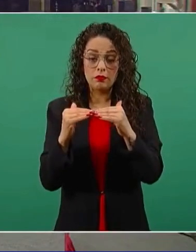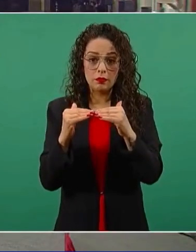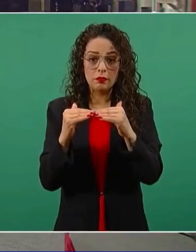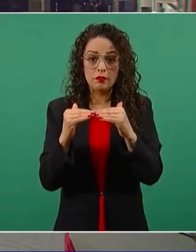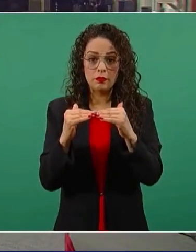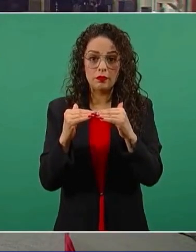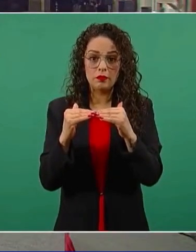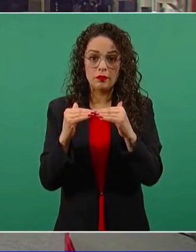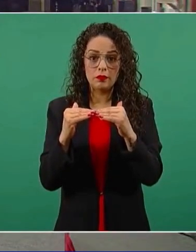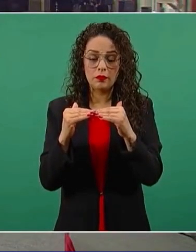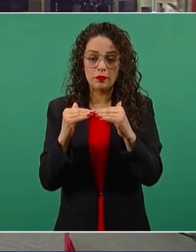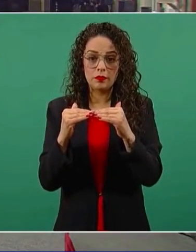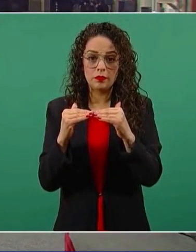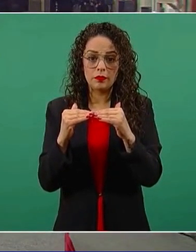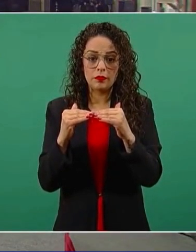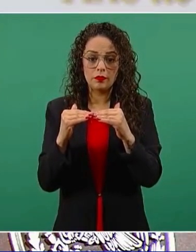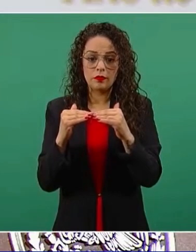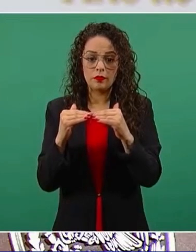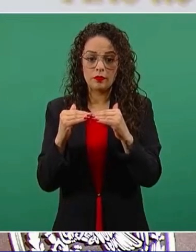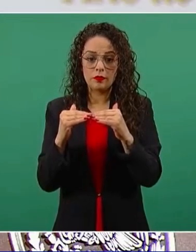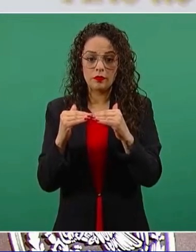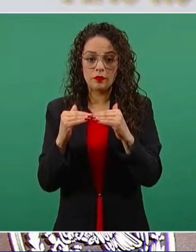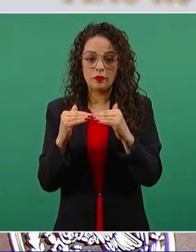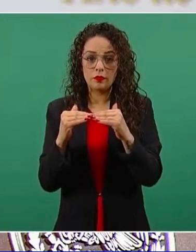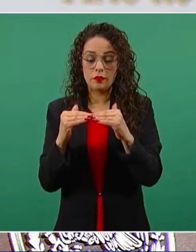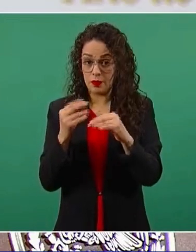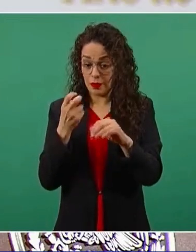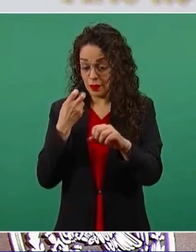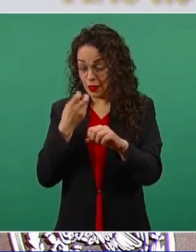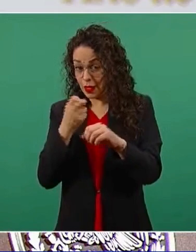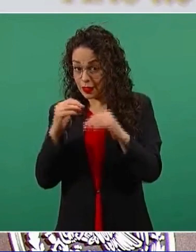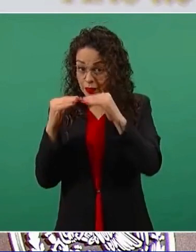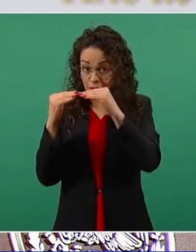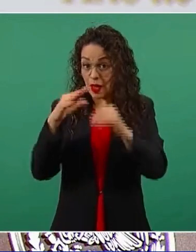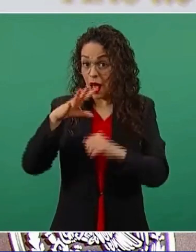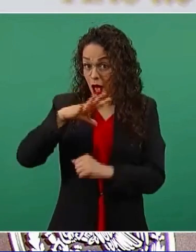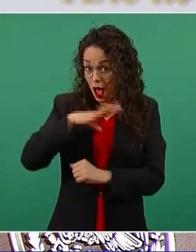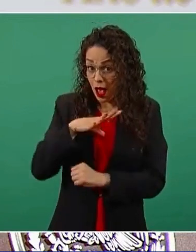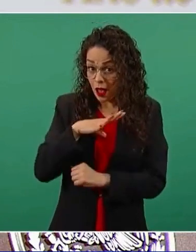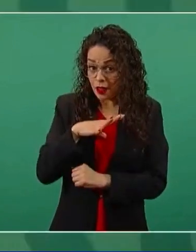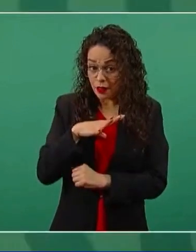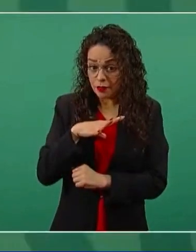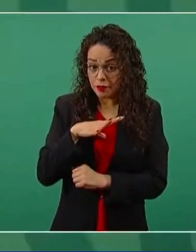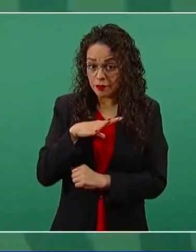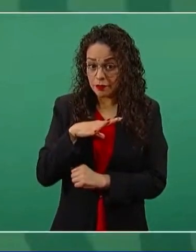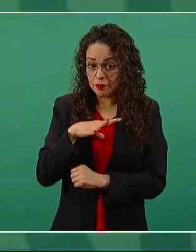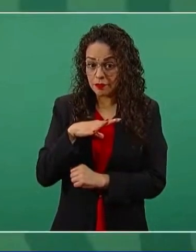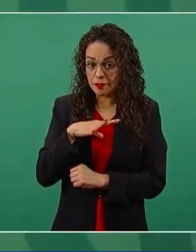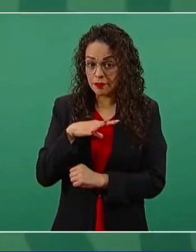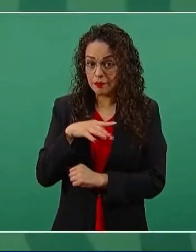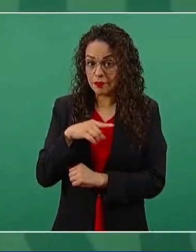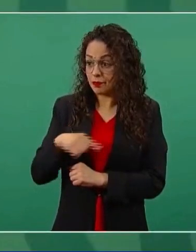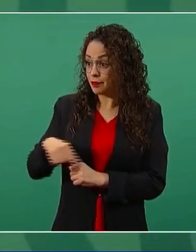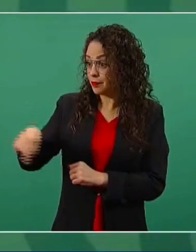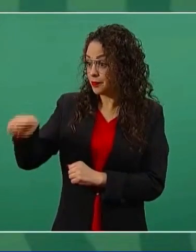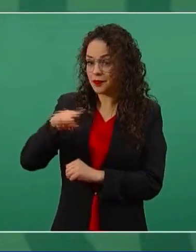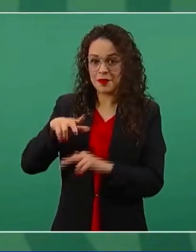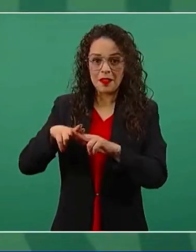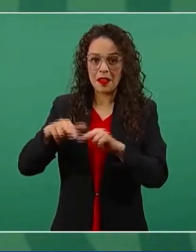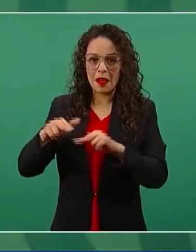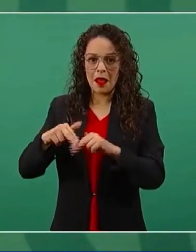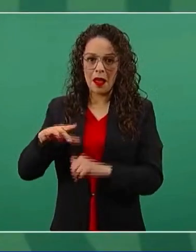porque con democracia nadie se va a sentir absoluto,